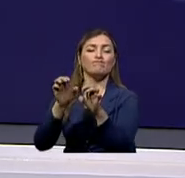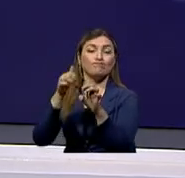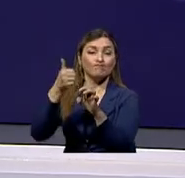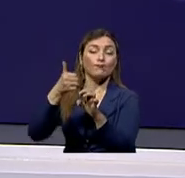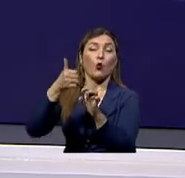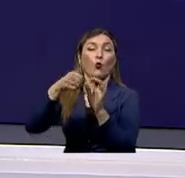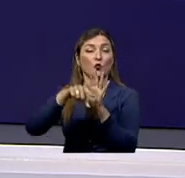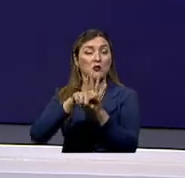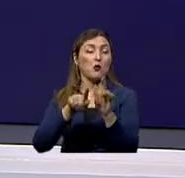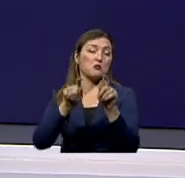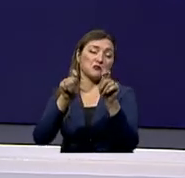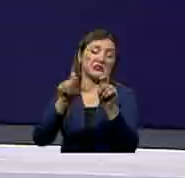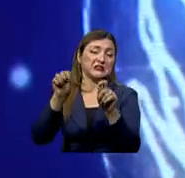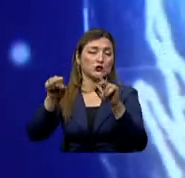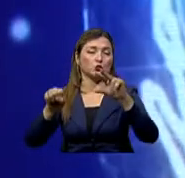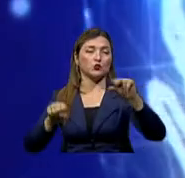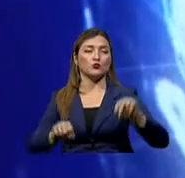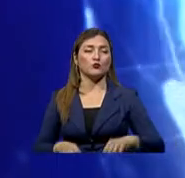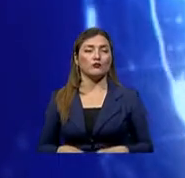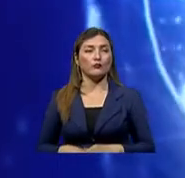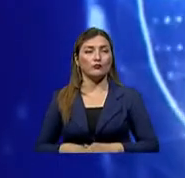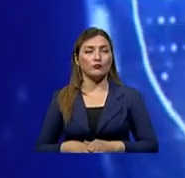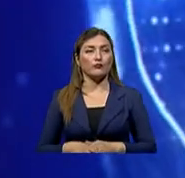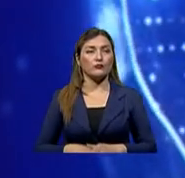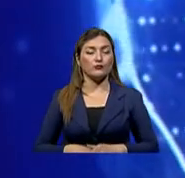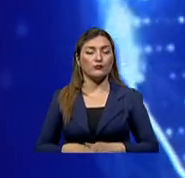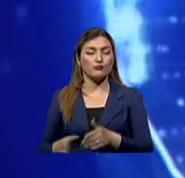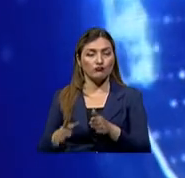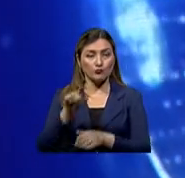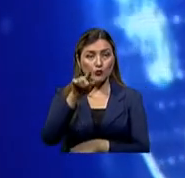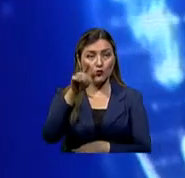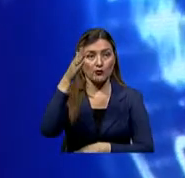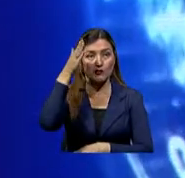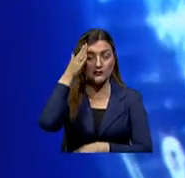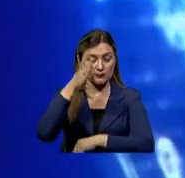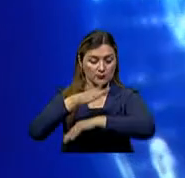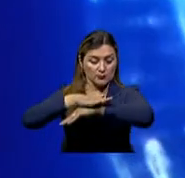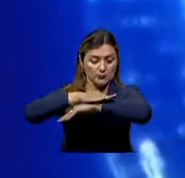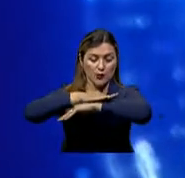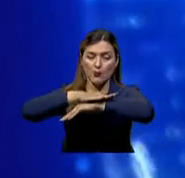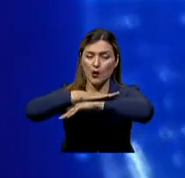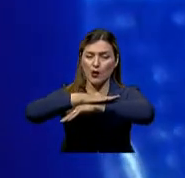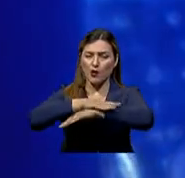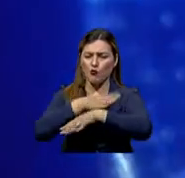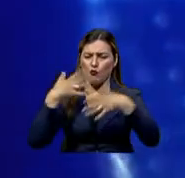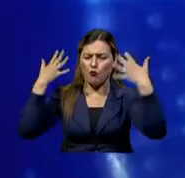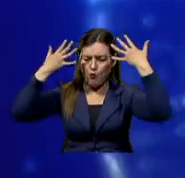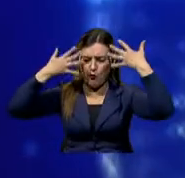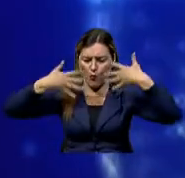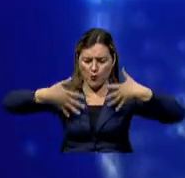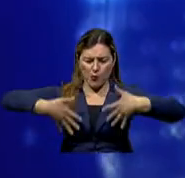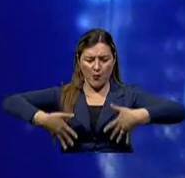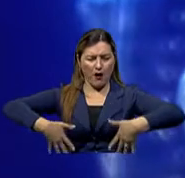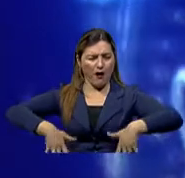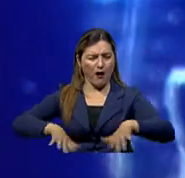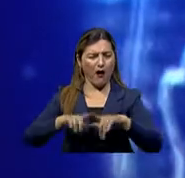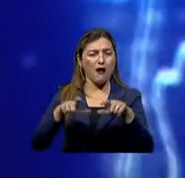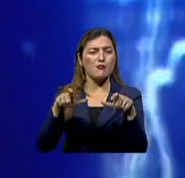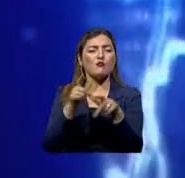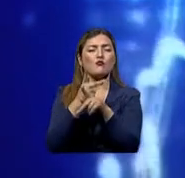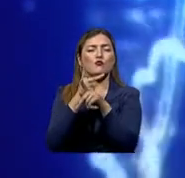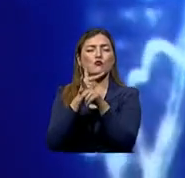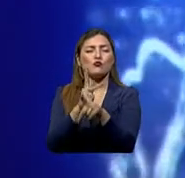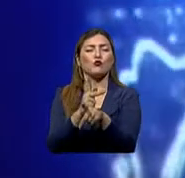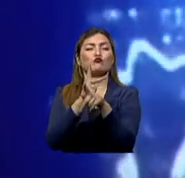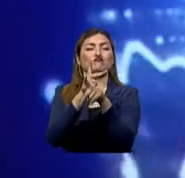potencialmente maligno. Y bueno, ¿ustedes sabían que la piel es el órgano más grande de nuestro cuerpo que nos protege y